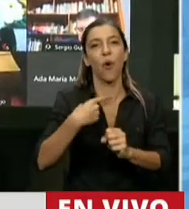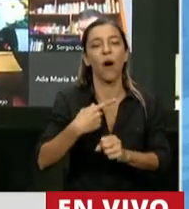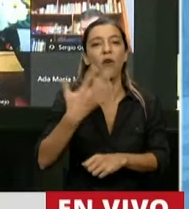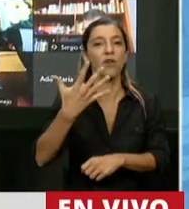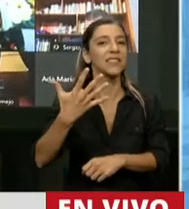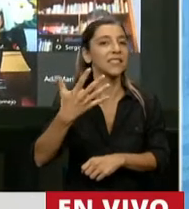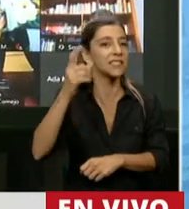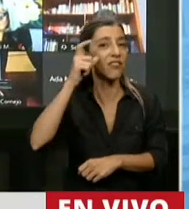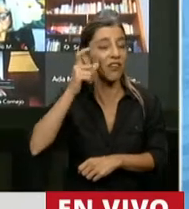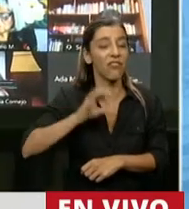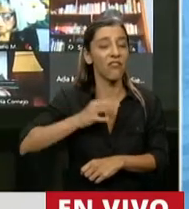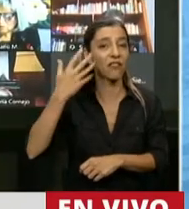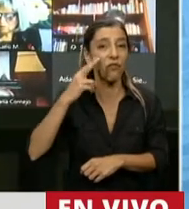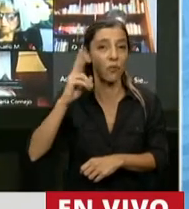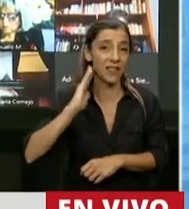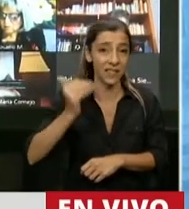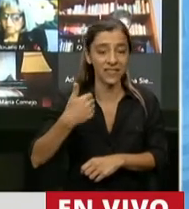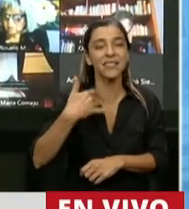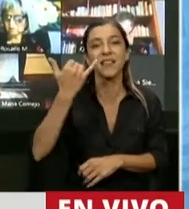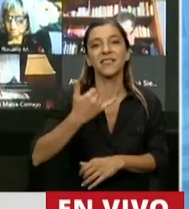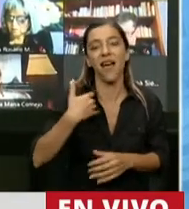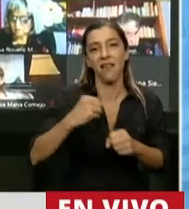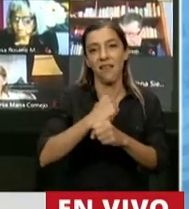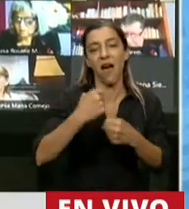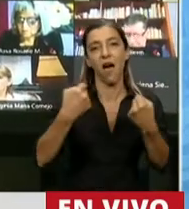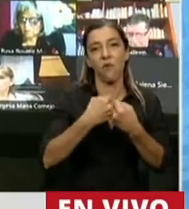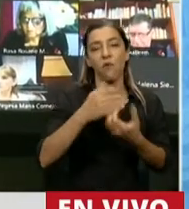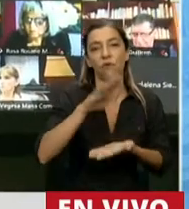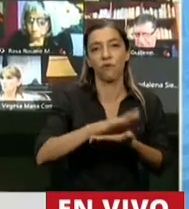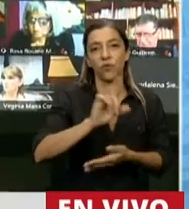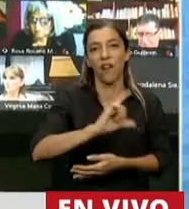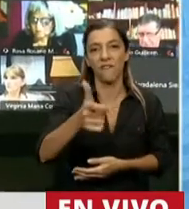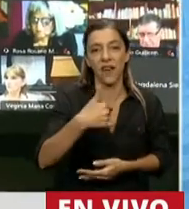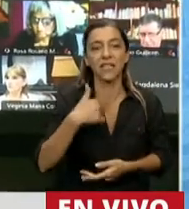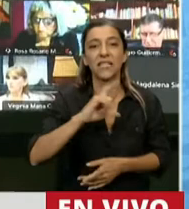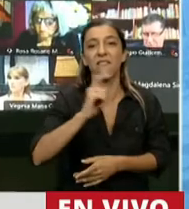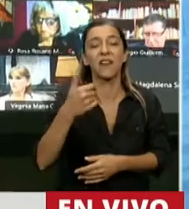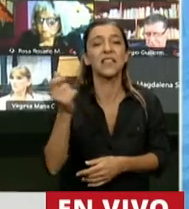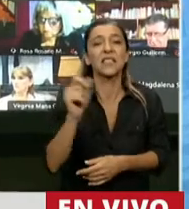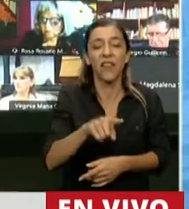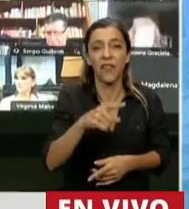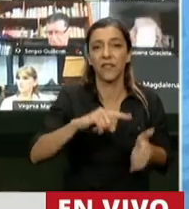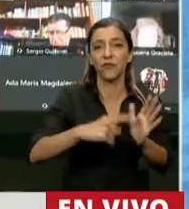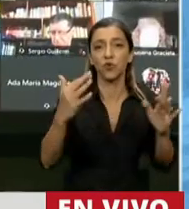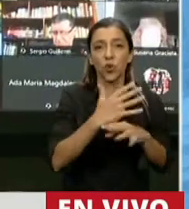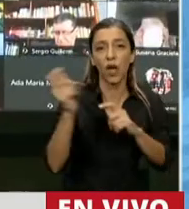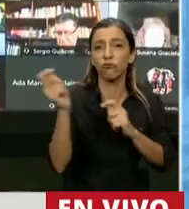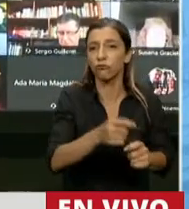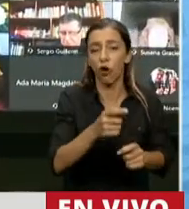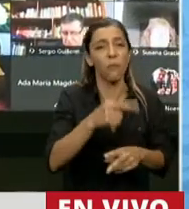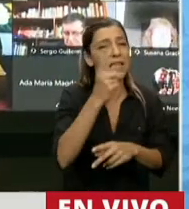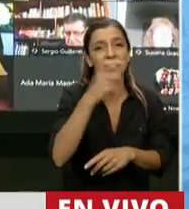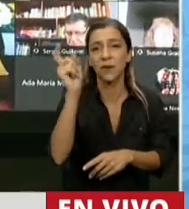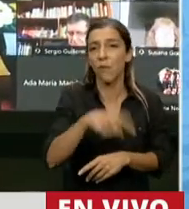por el cual se dispuso a transferir a la Ciudad de Buenos Aires el 100% de los servicios de seguridad metropolitana